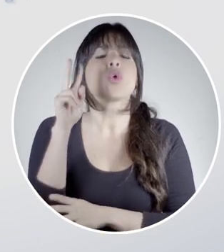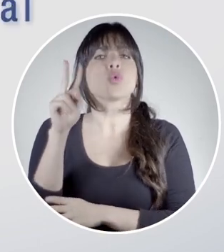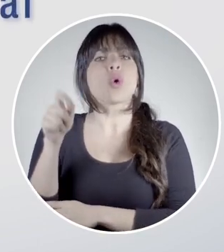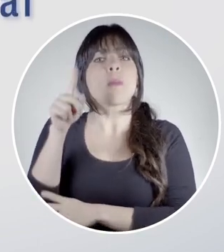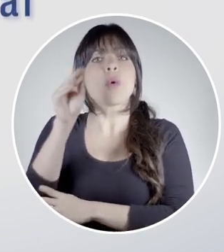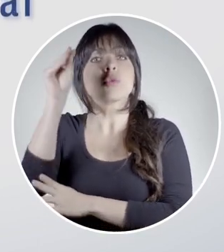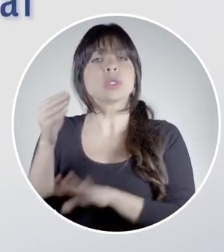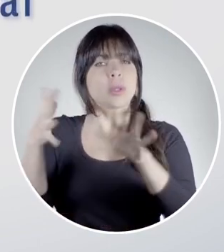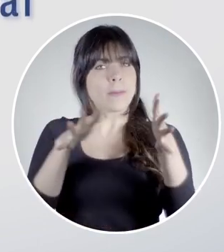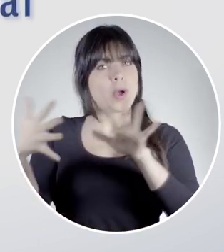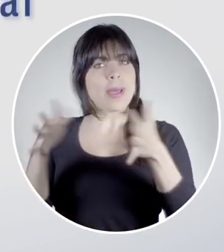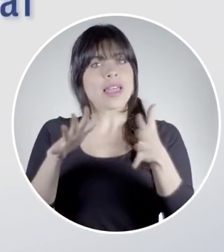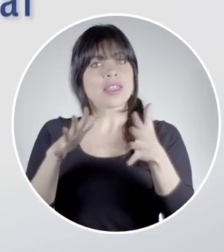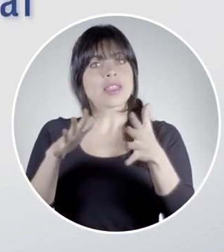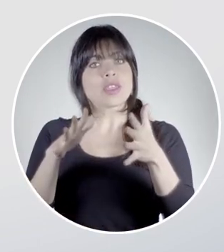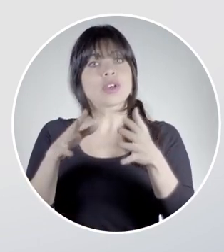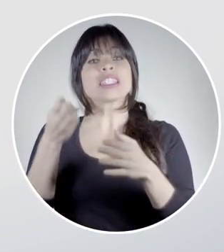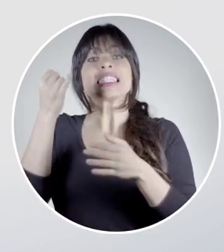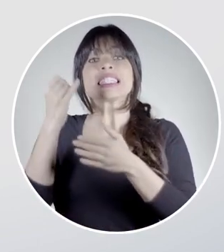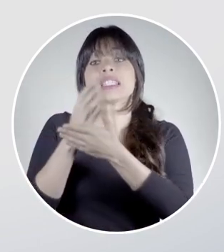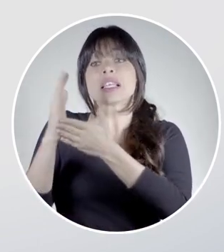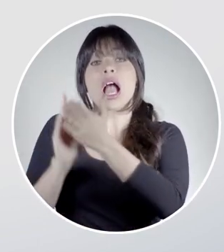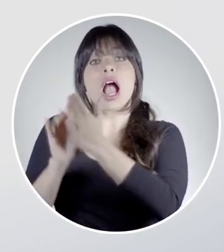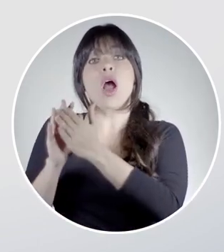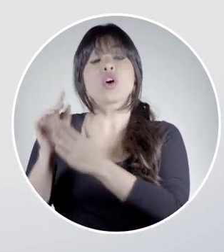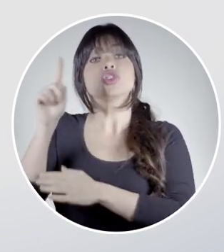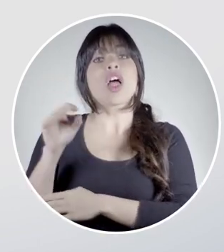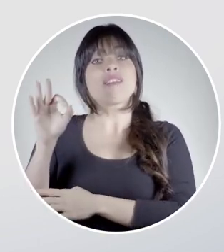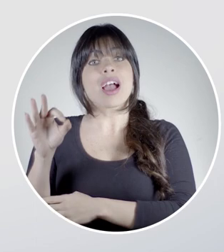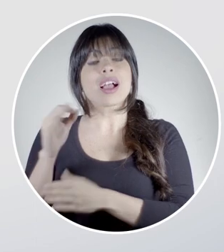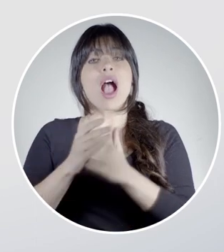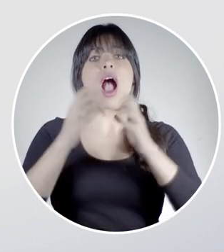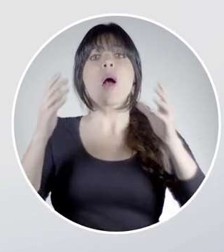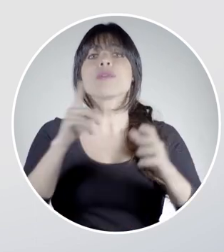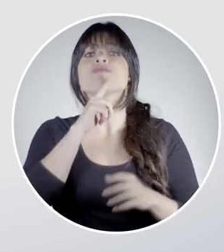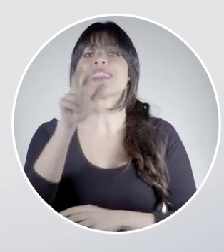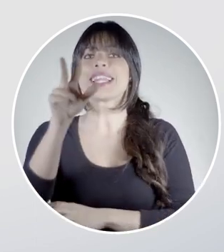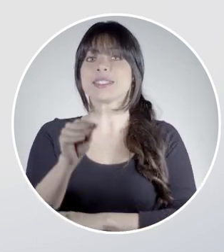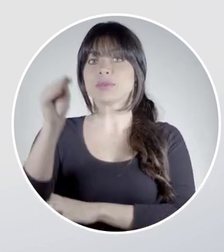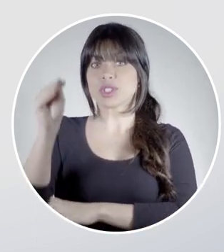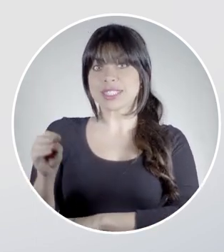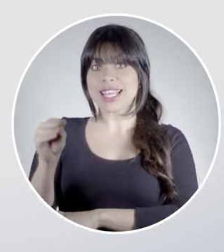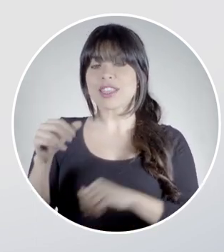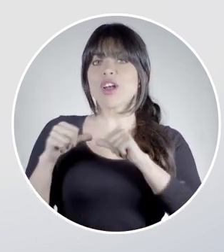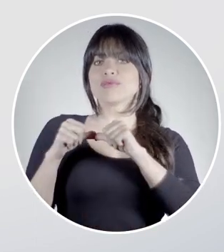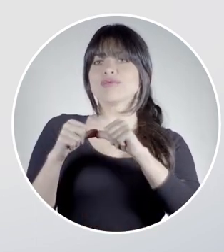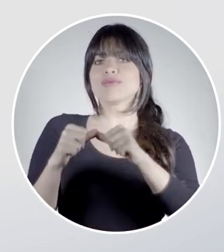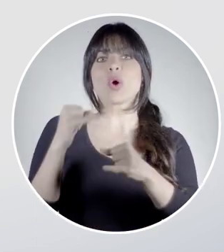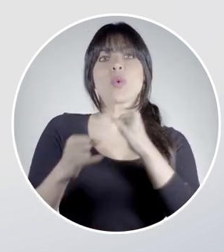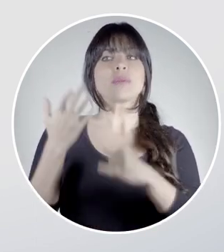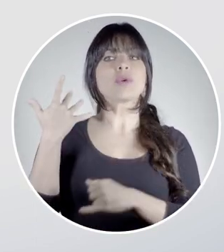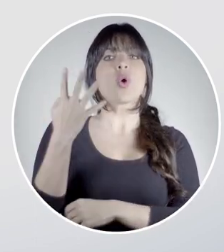un 2,1% en promedio, y si se le excluyen del cálculo las zonas francas, el aumento ha sido de 3%